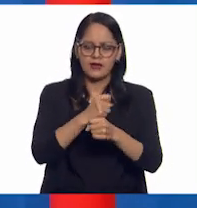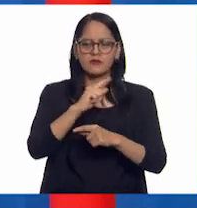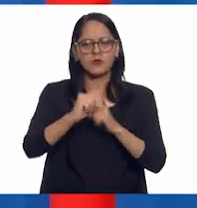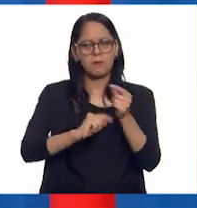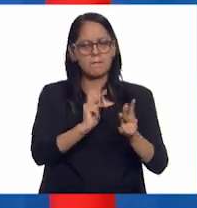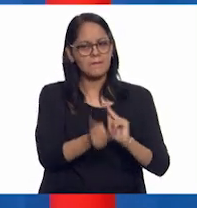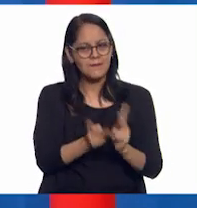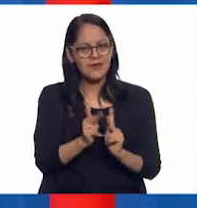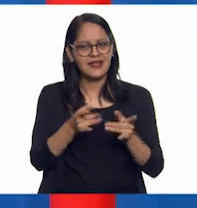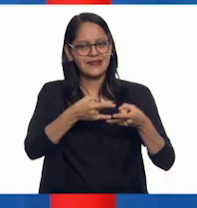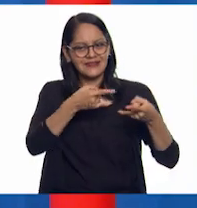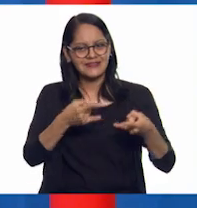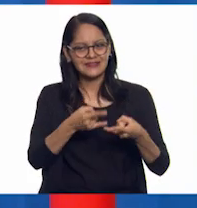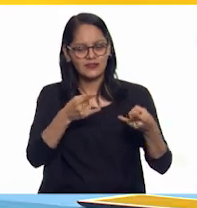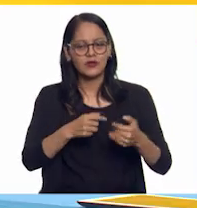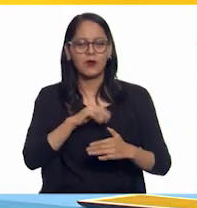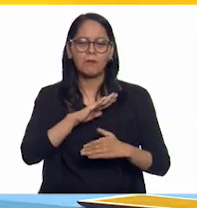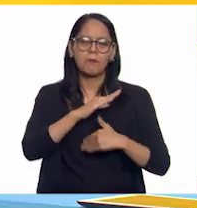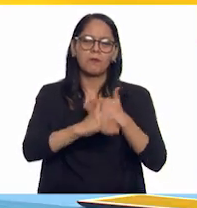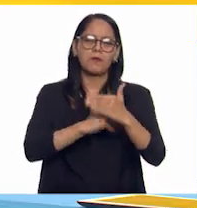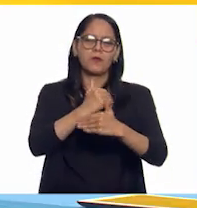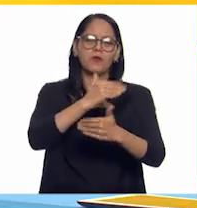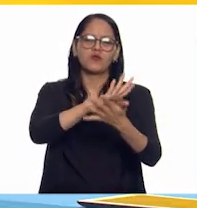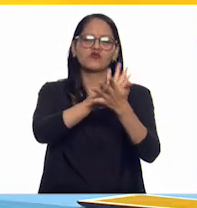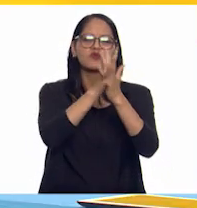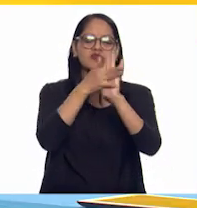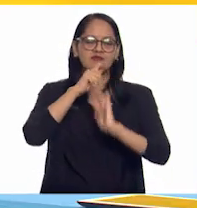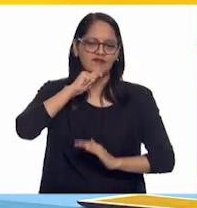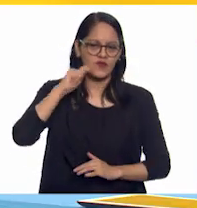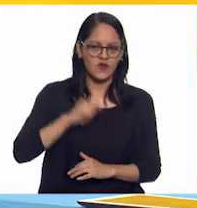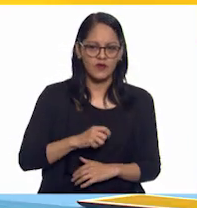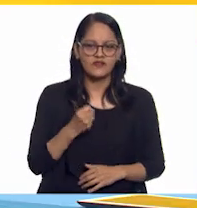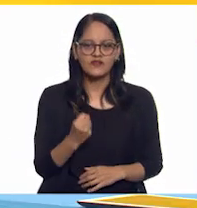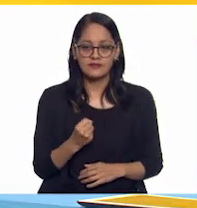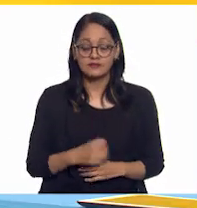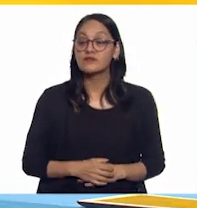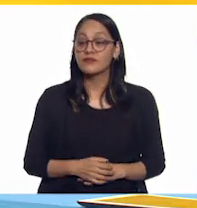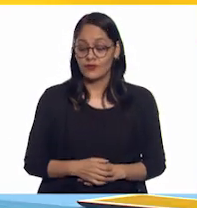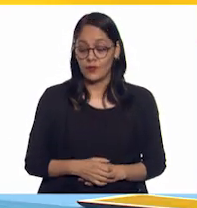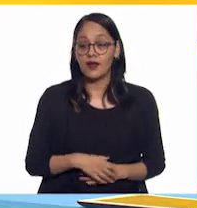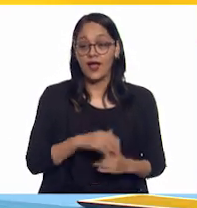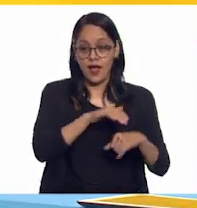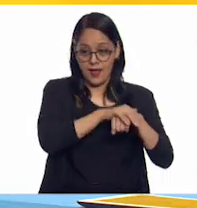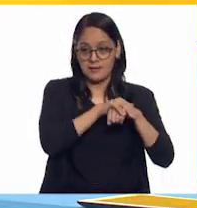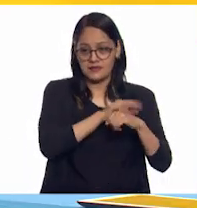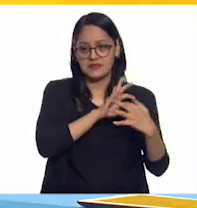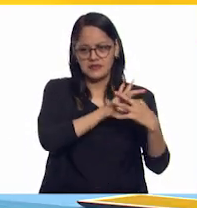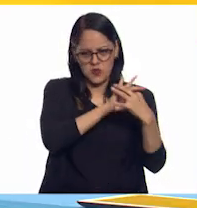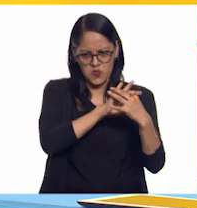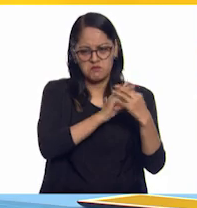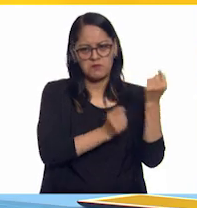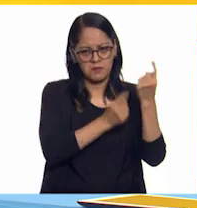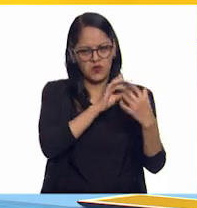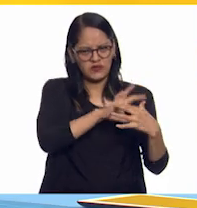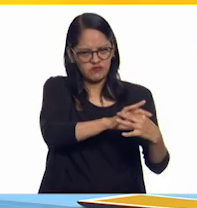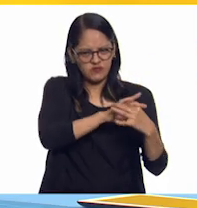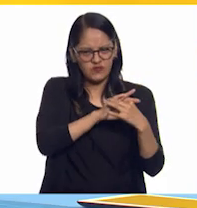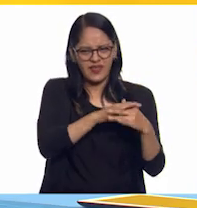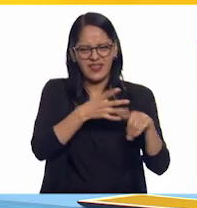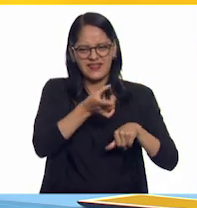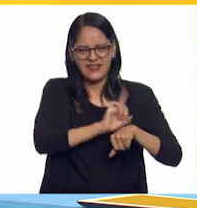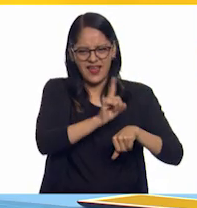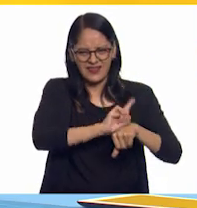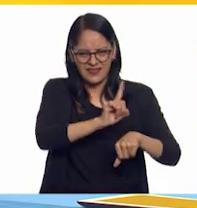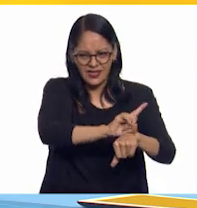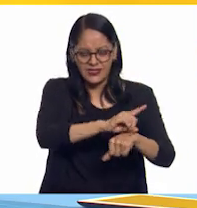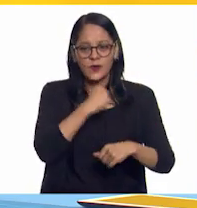plática, cada experiencia y así. Y todas las amistades son distintas. Algunas son muy unidas, de esas que se ven todos los